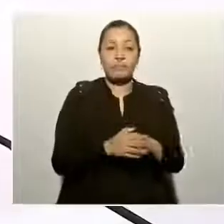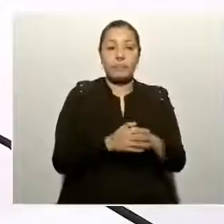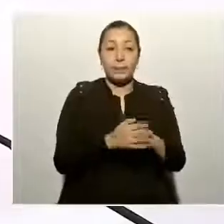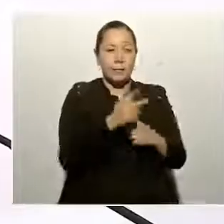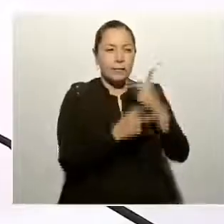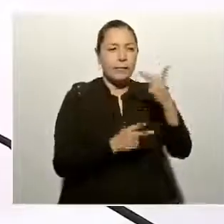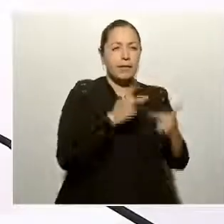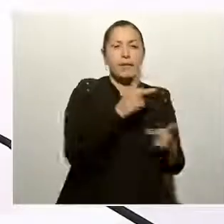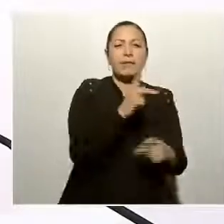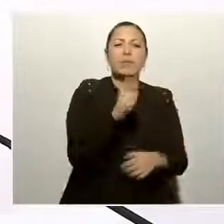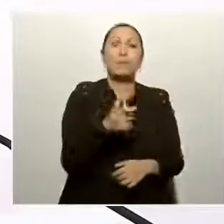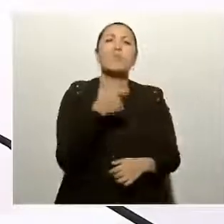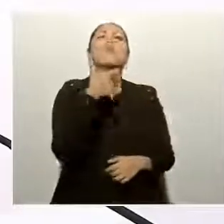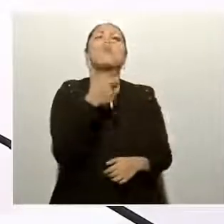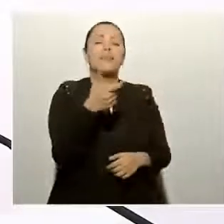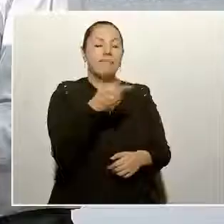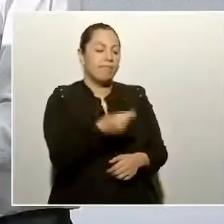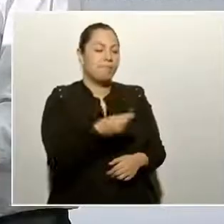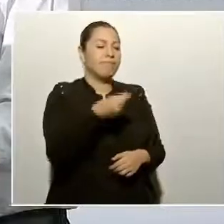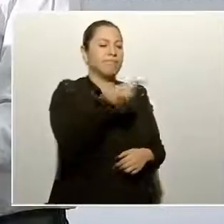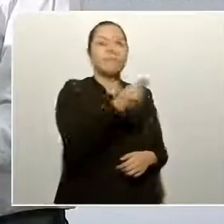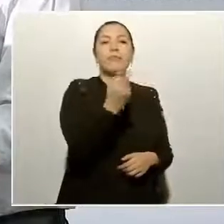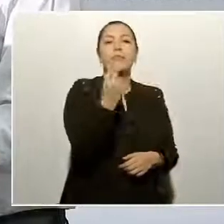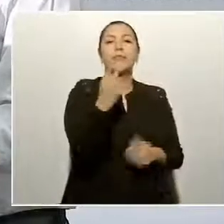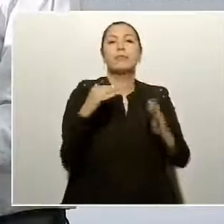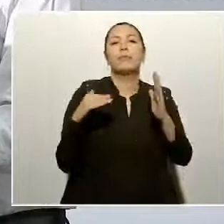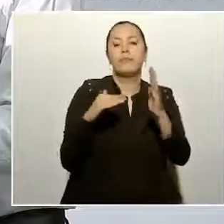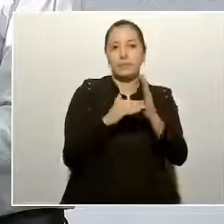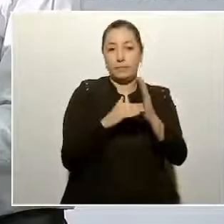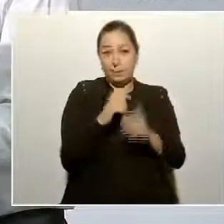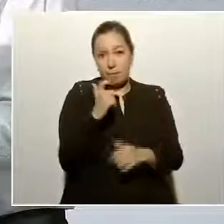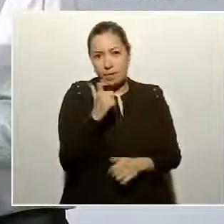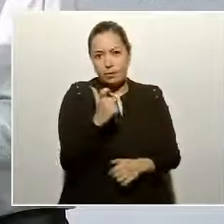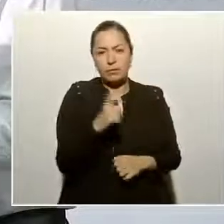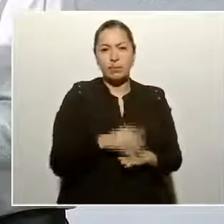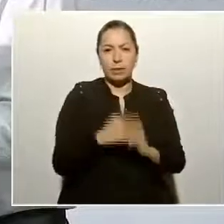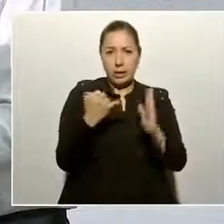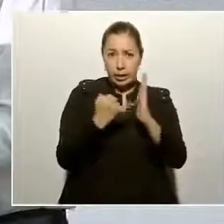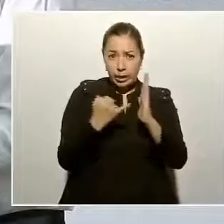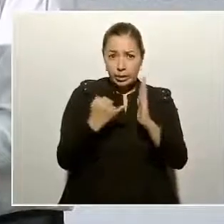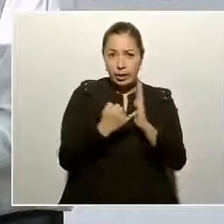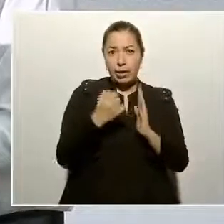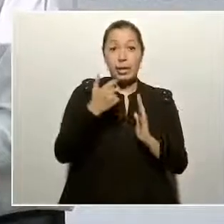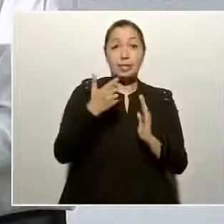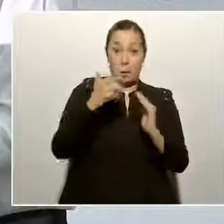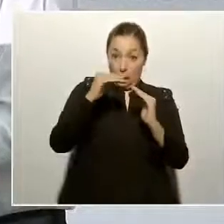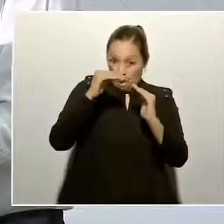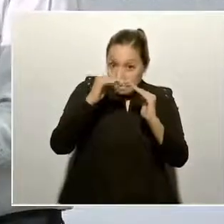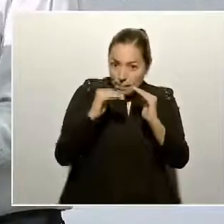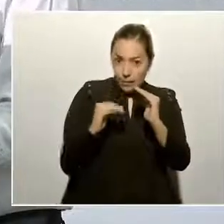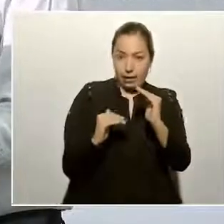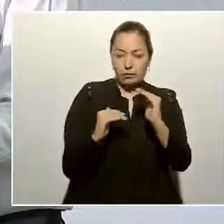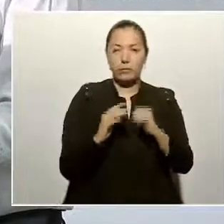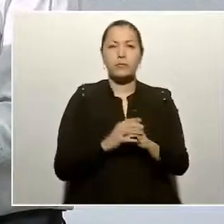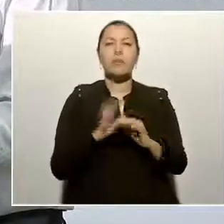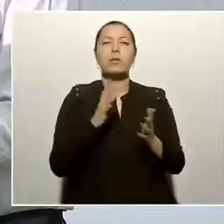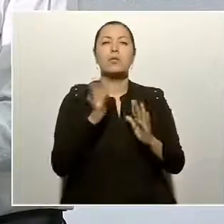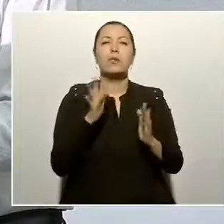mil pesos, a tasas de interés muy bajas, a pagar a tres años,